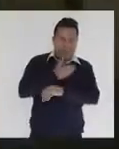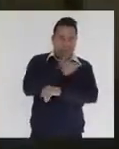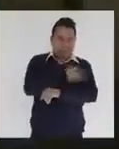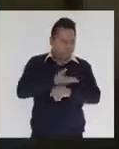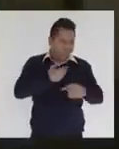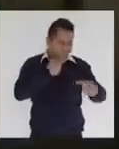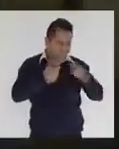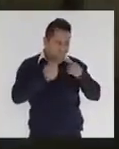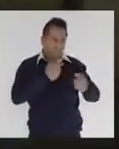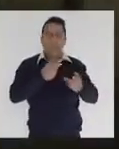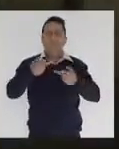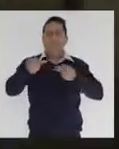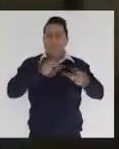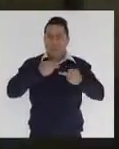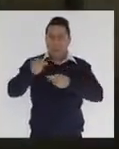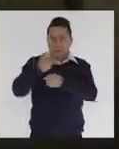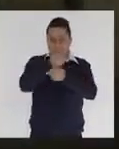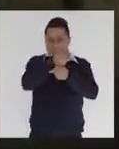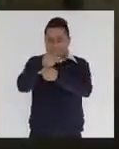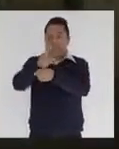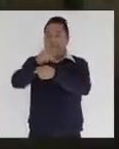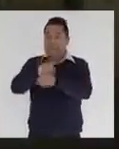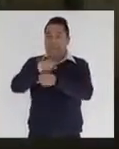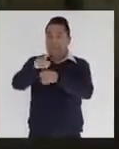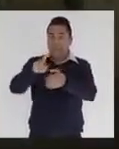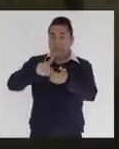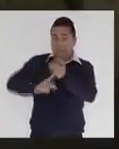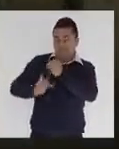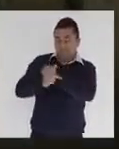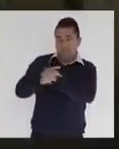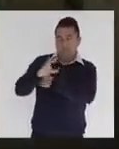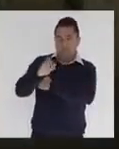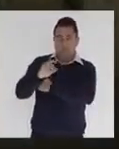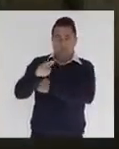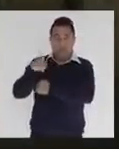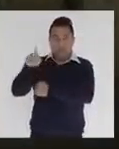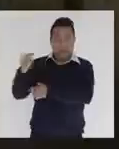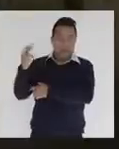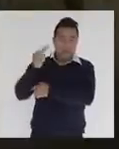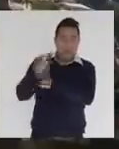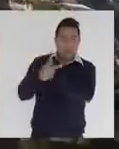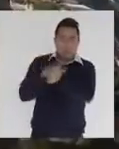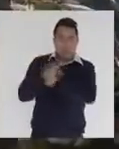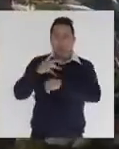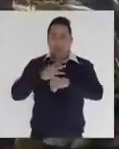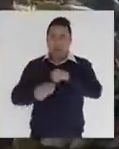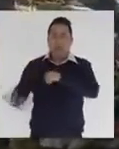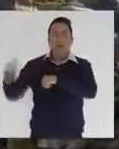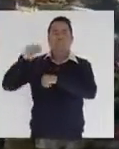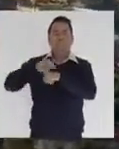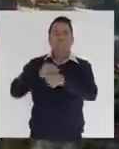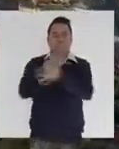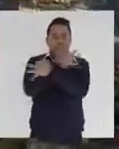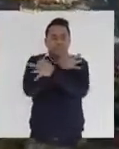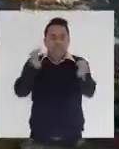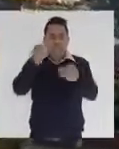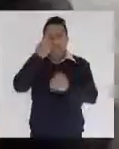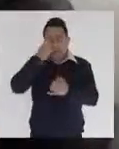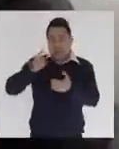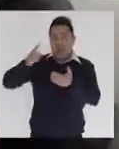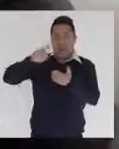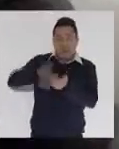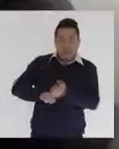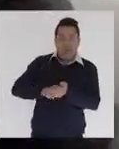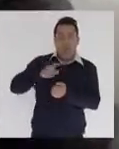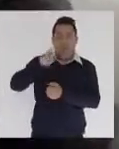ustedes una transmisión especial por Corte B. A través de esta señal de radio y televisión, se transmitirá para que